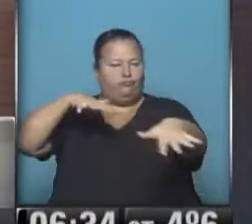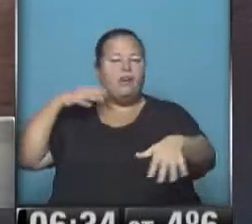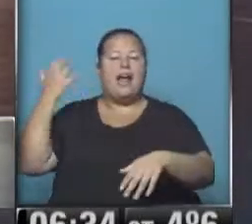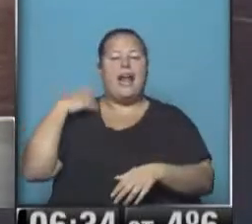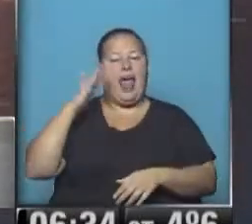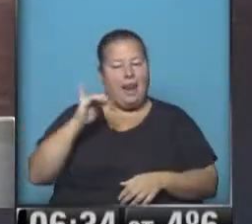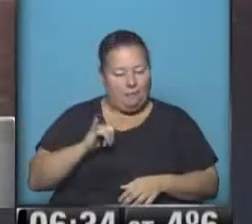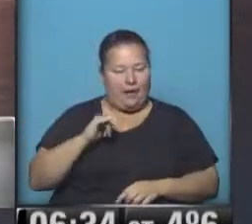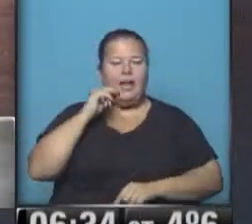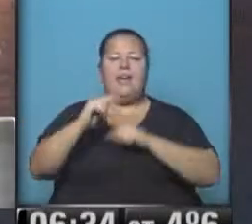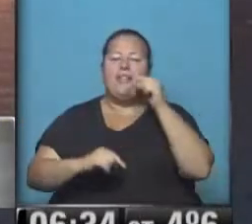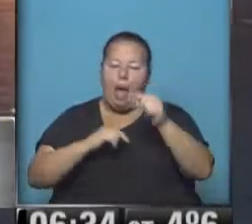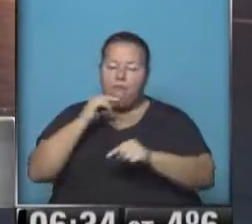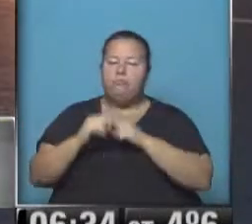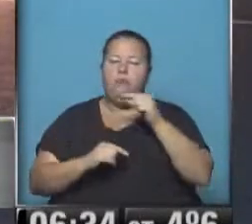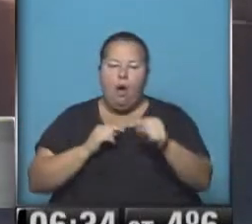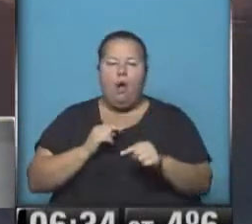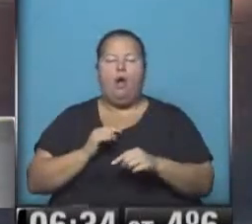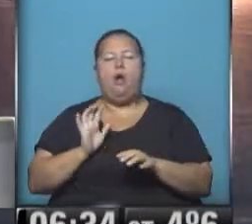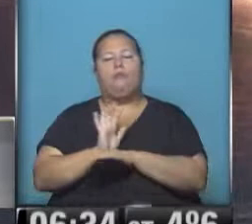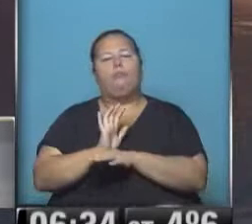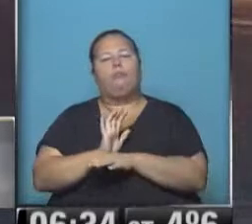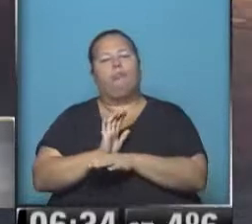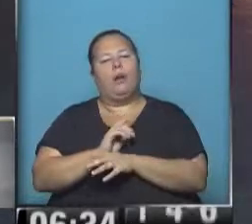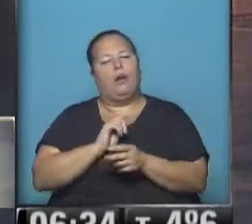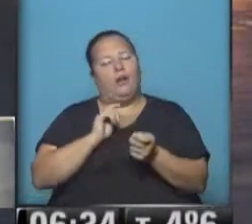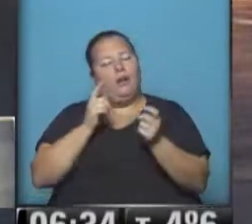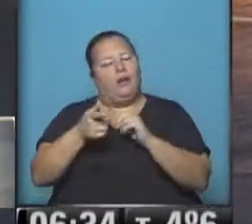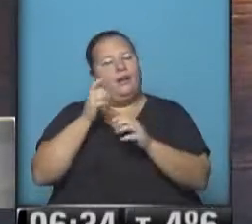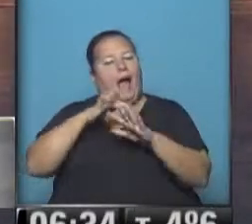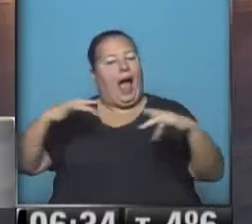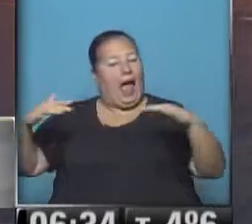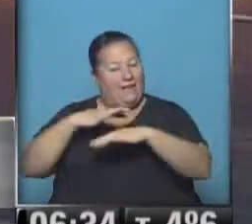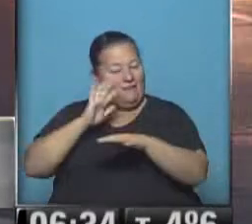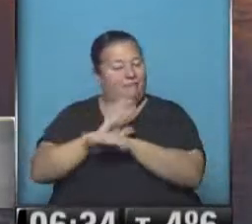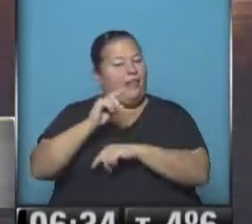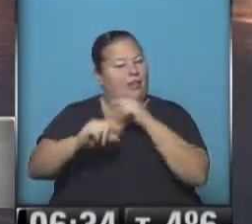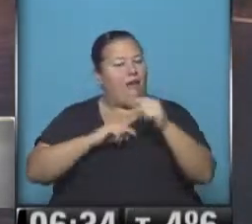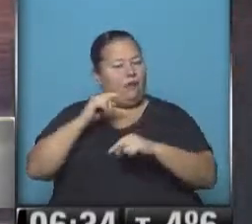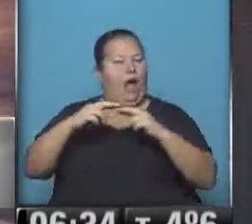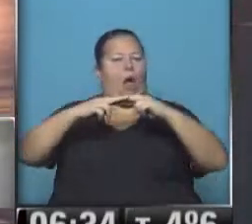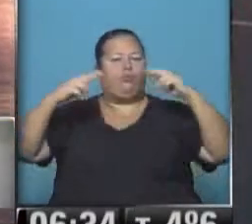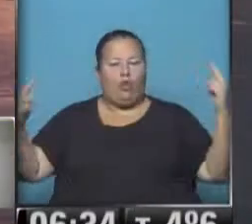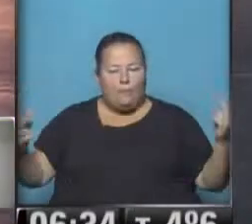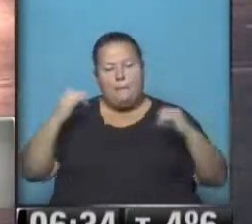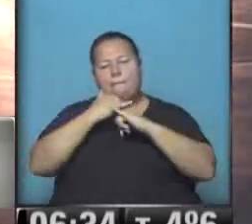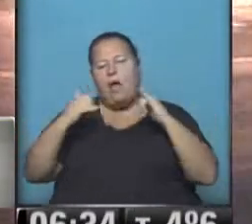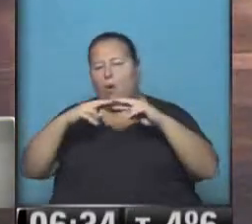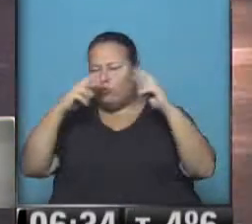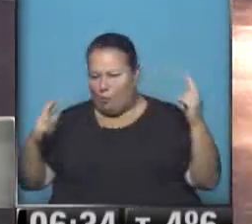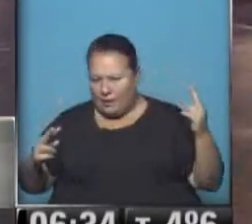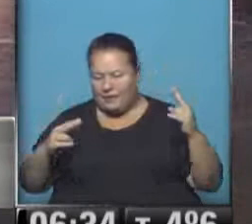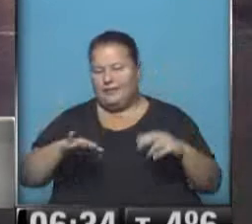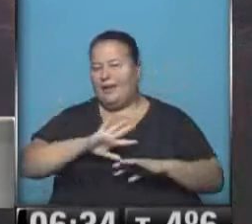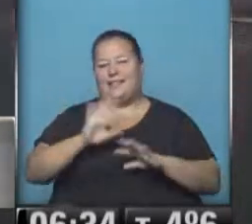Lentamente se está transformando esta legendaria avenida en una autopista o semi-autopista, ya con